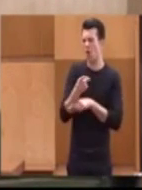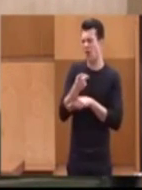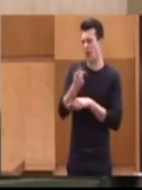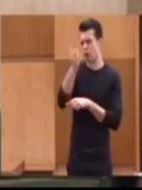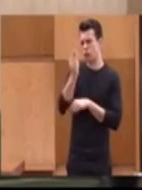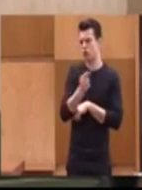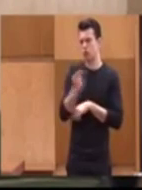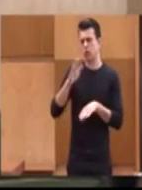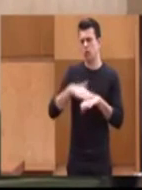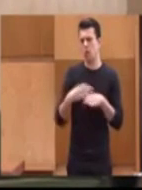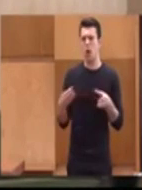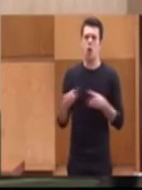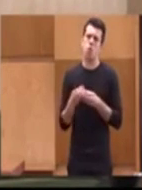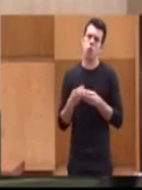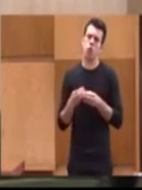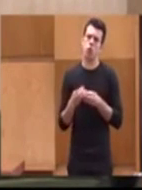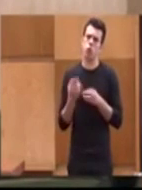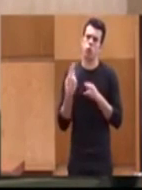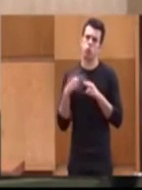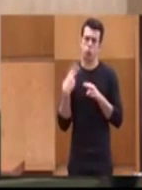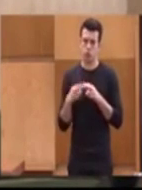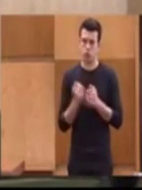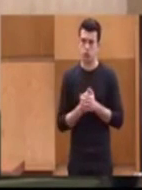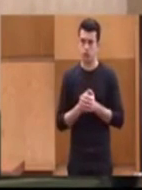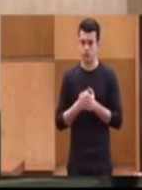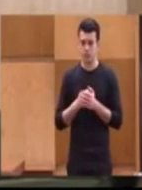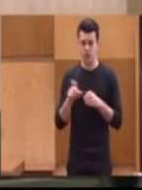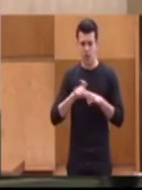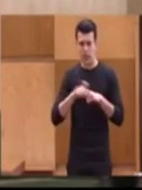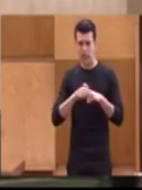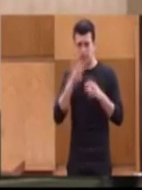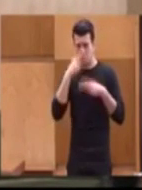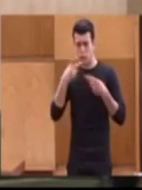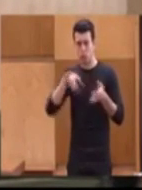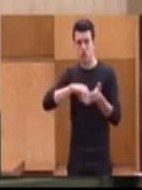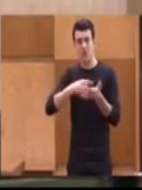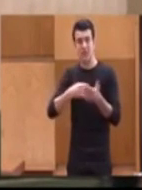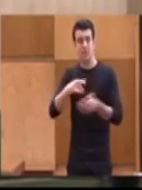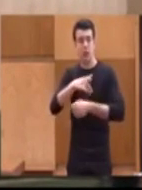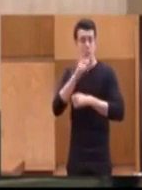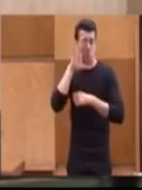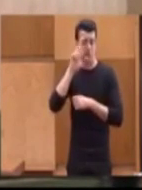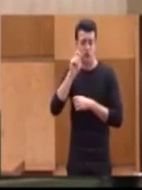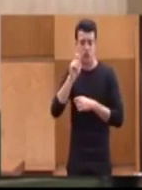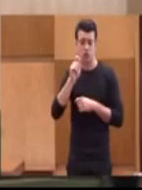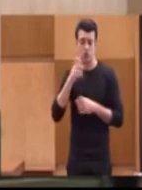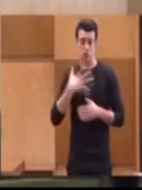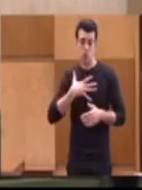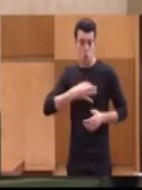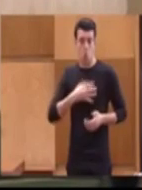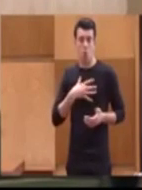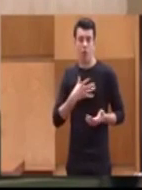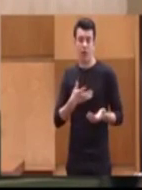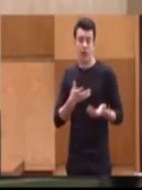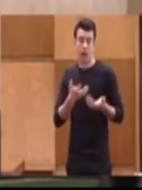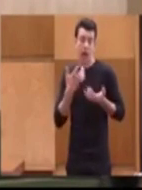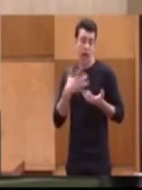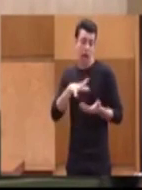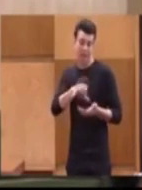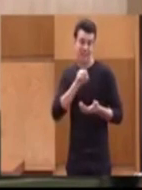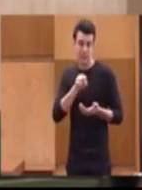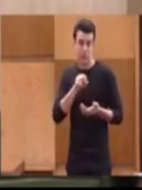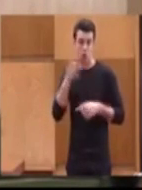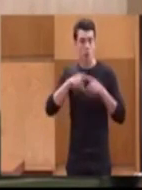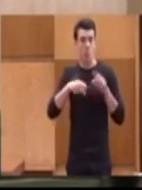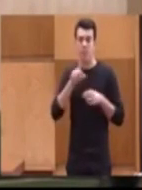para los poderes públicos. Que el carácter público del sistema de pensiones y su poder adquisitivo solo dependa de la Carta Magna y